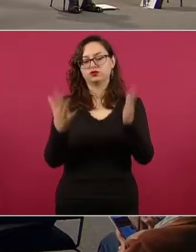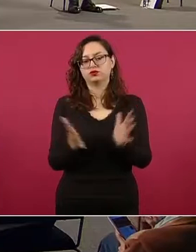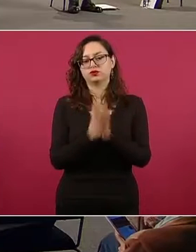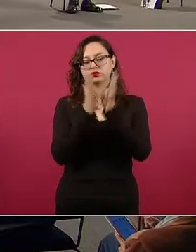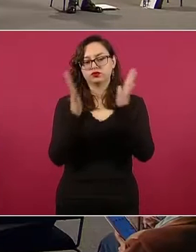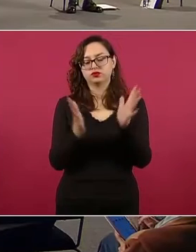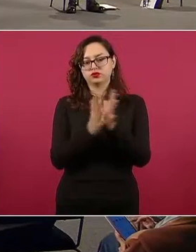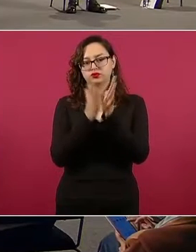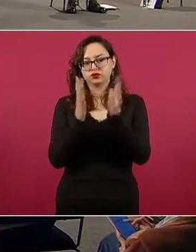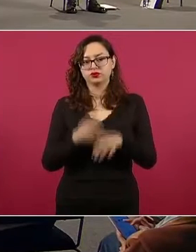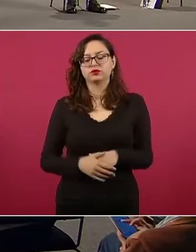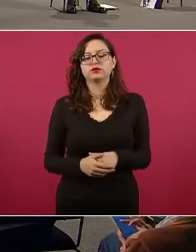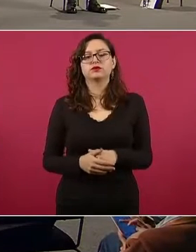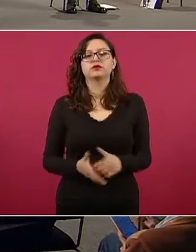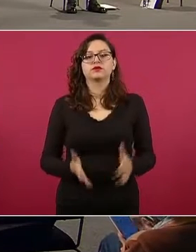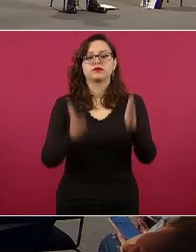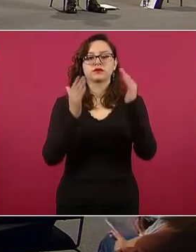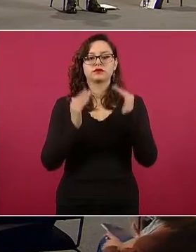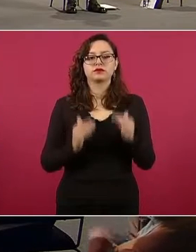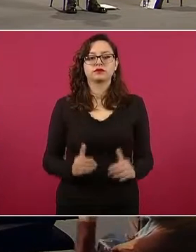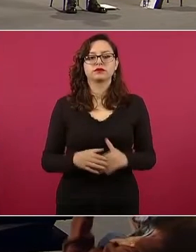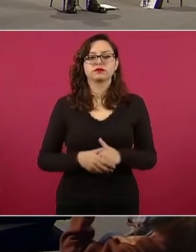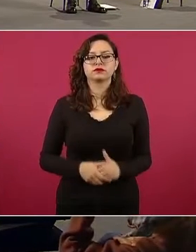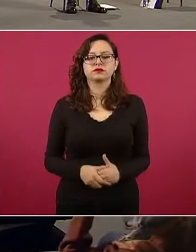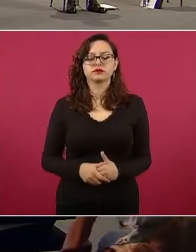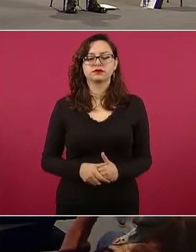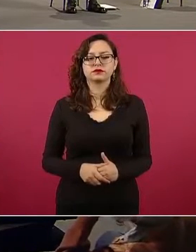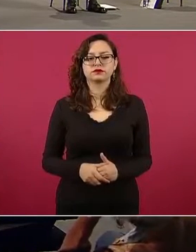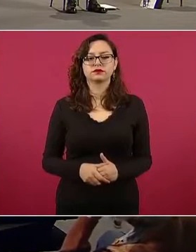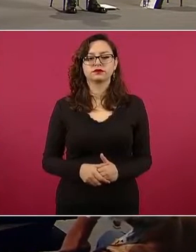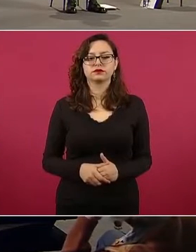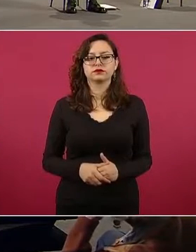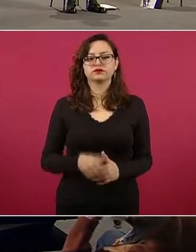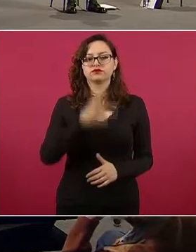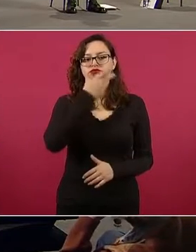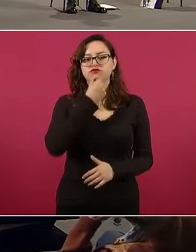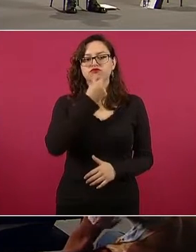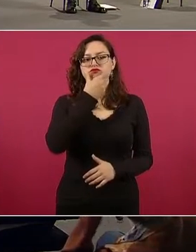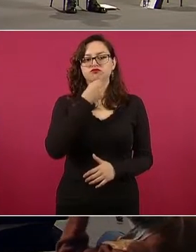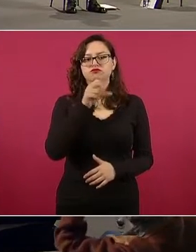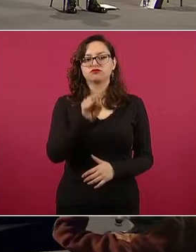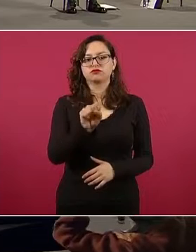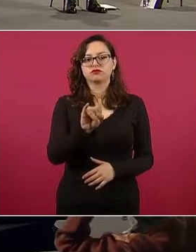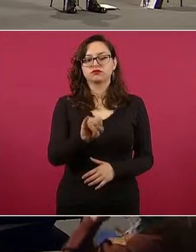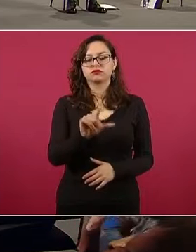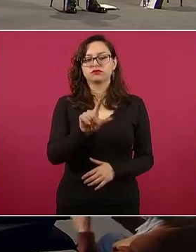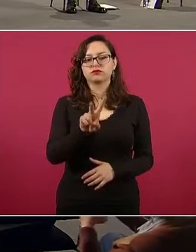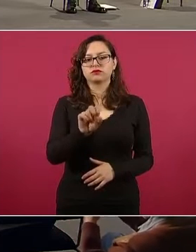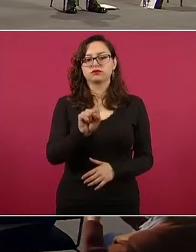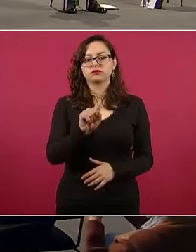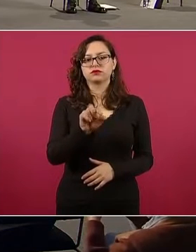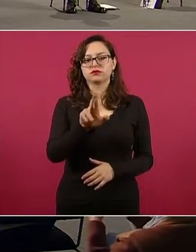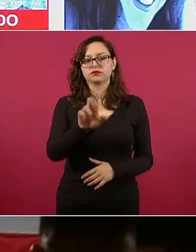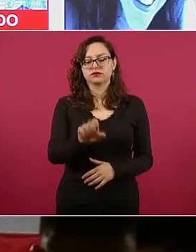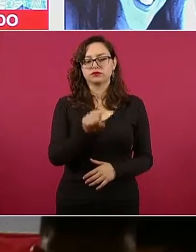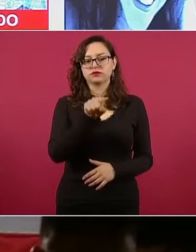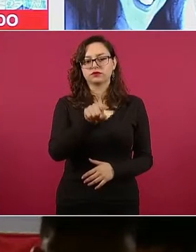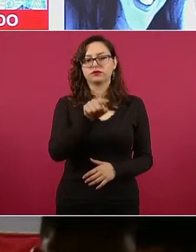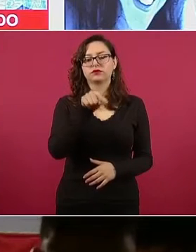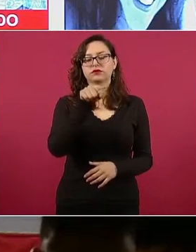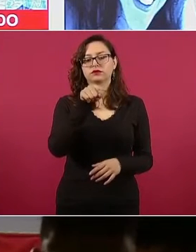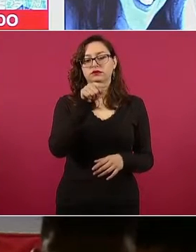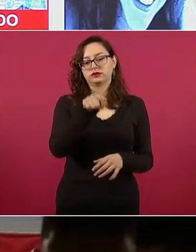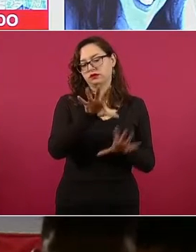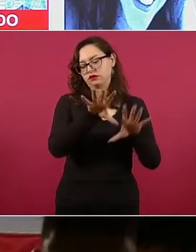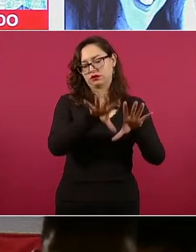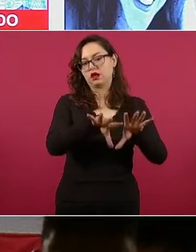Iniciamos con el caso de la detención de Silvestre N., presunto autor material del